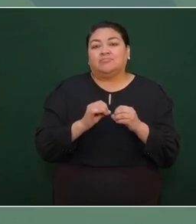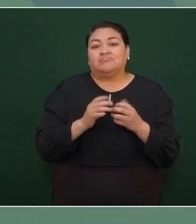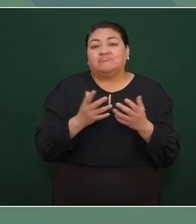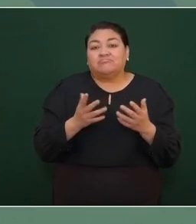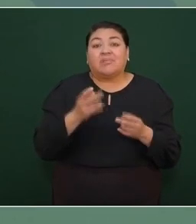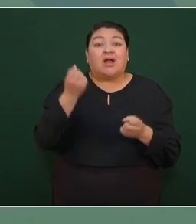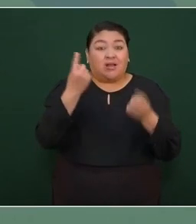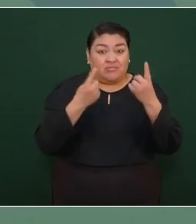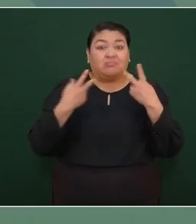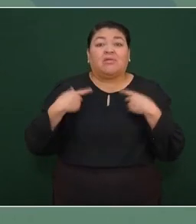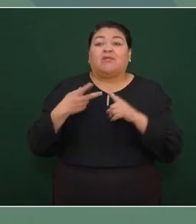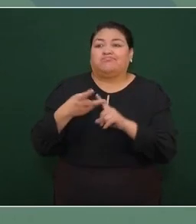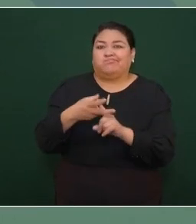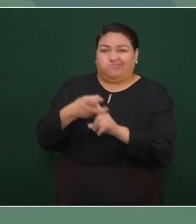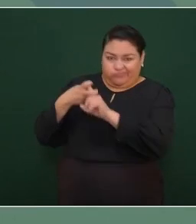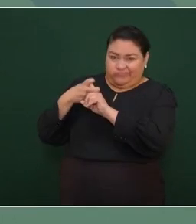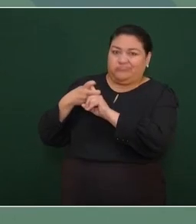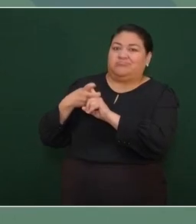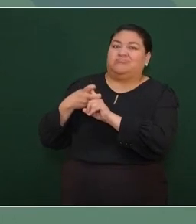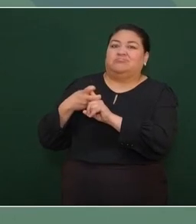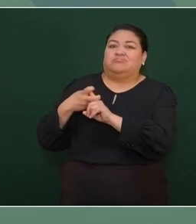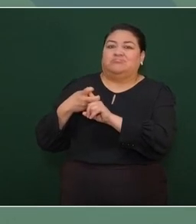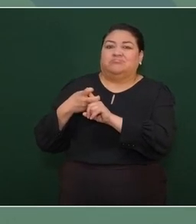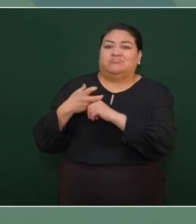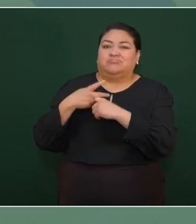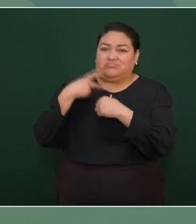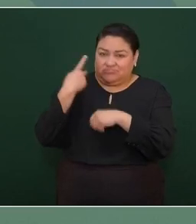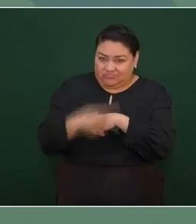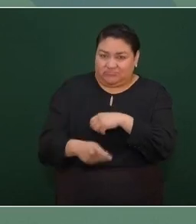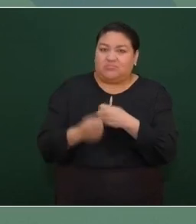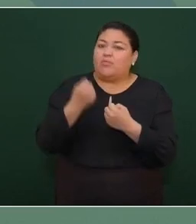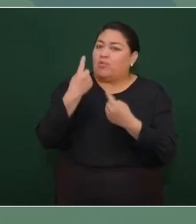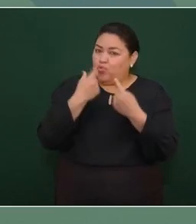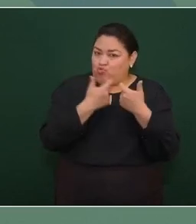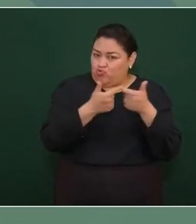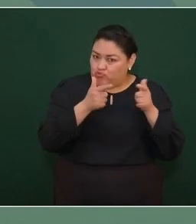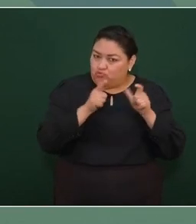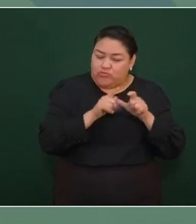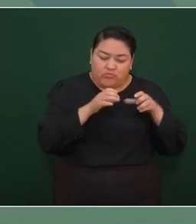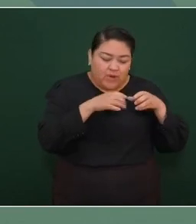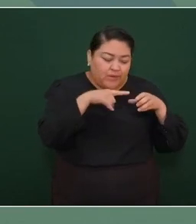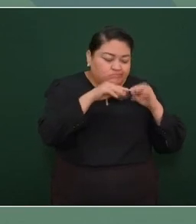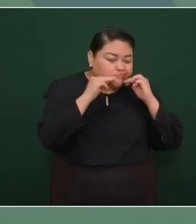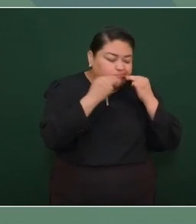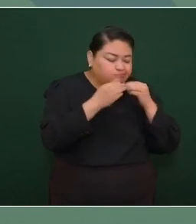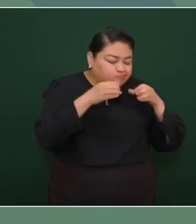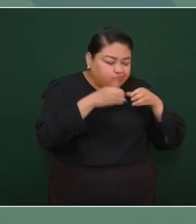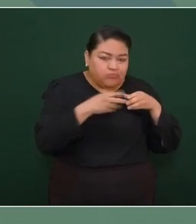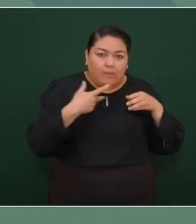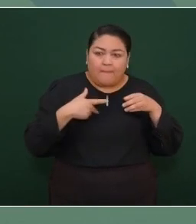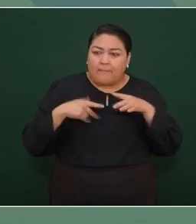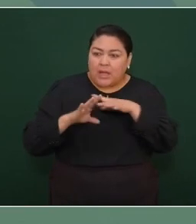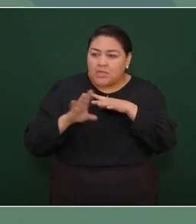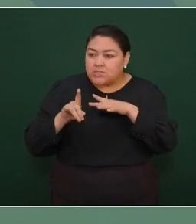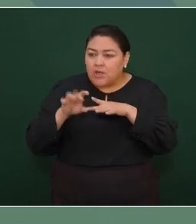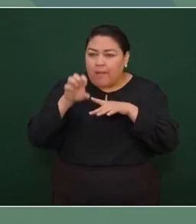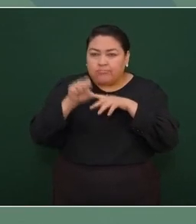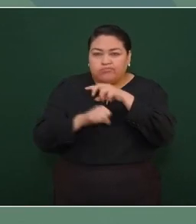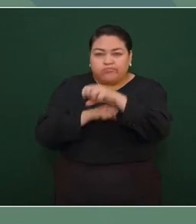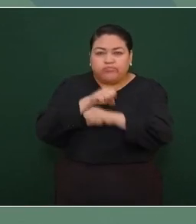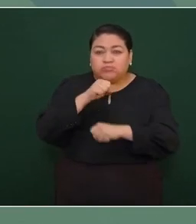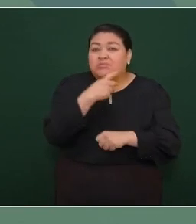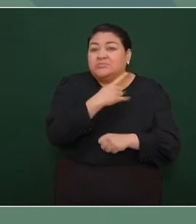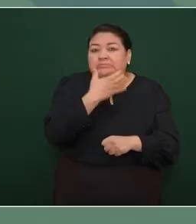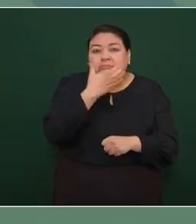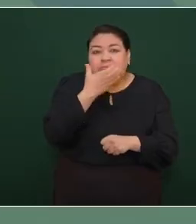secuestros de bandas organizadas que se dedican a